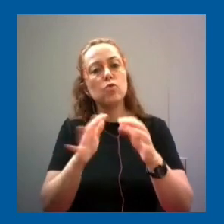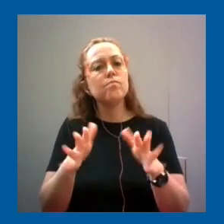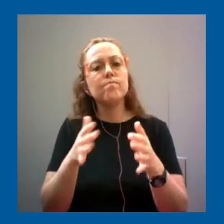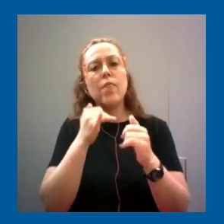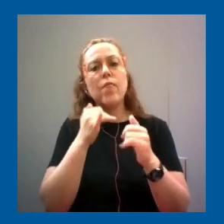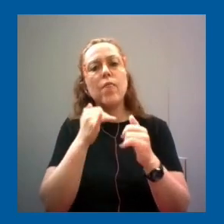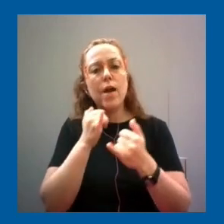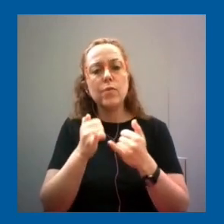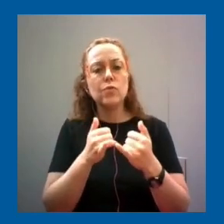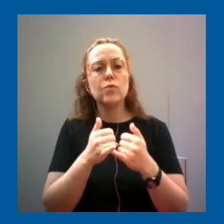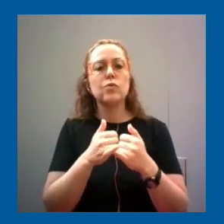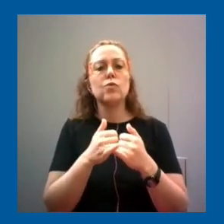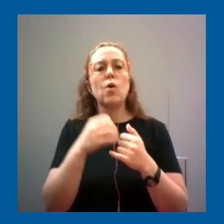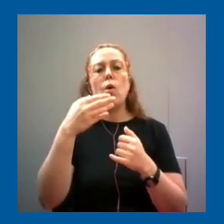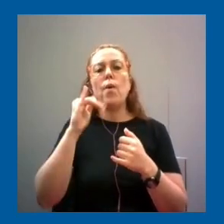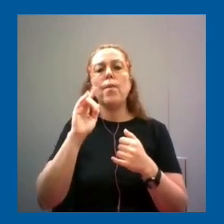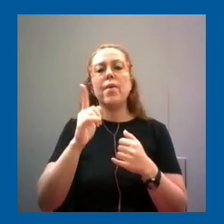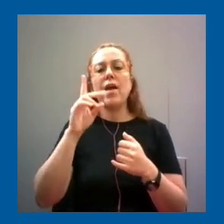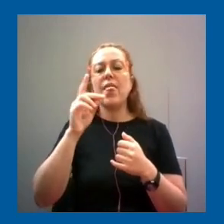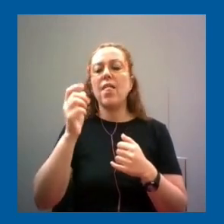el Big Data hoy está en todos lados,